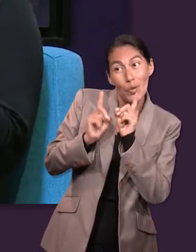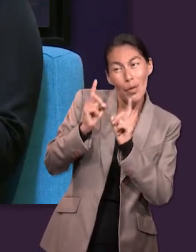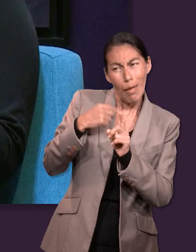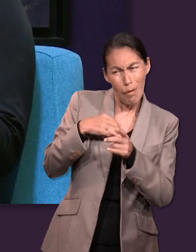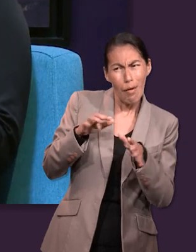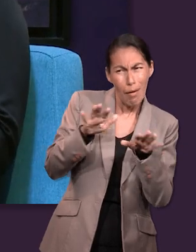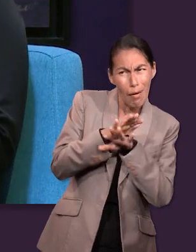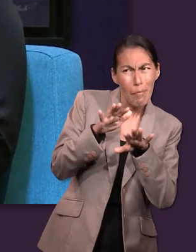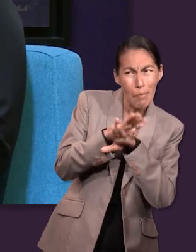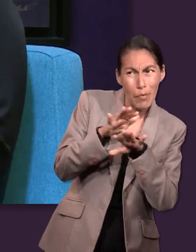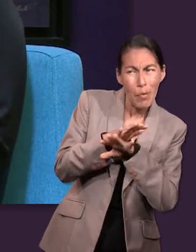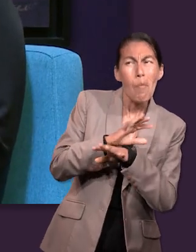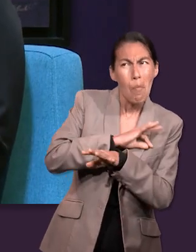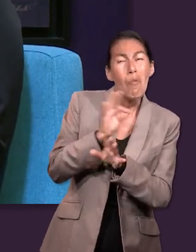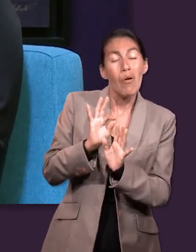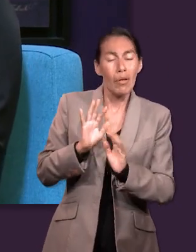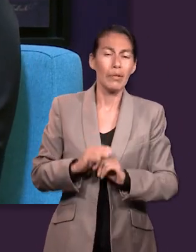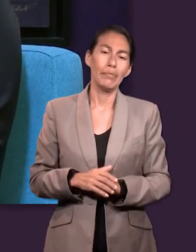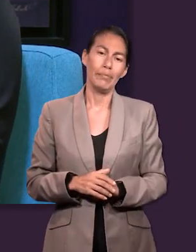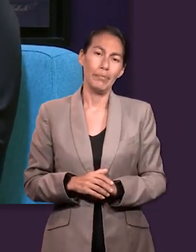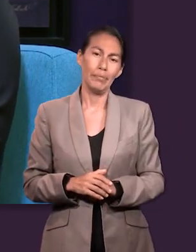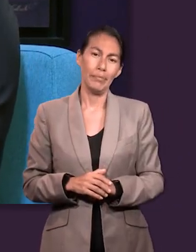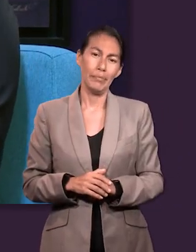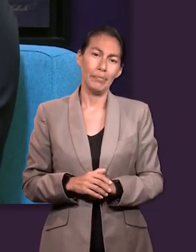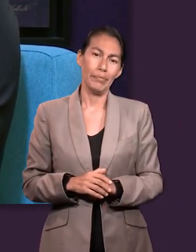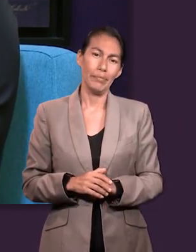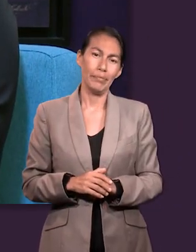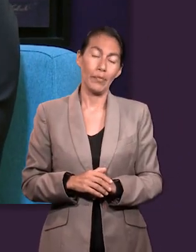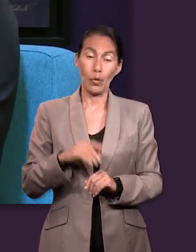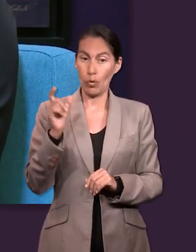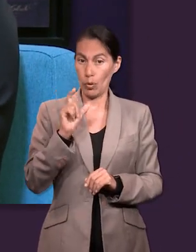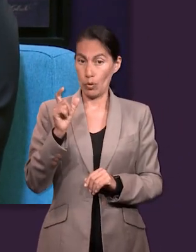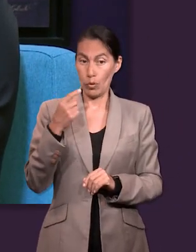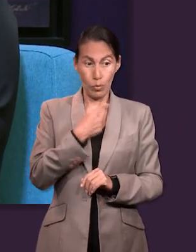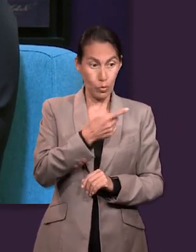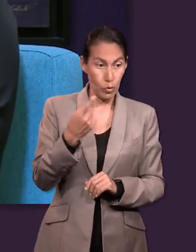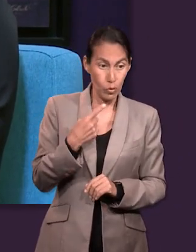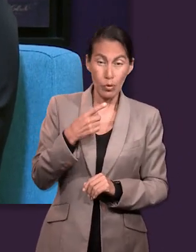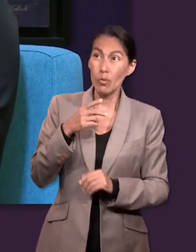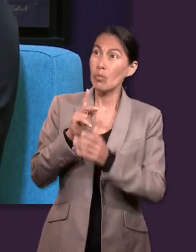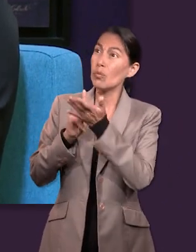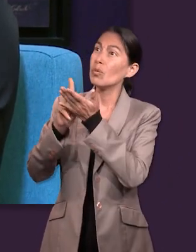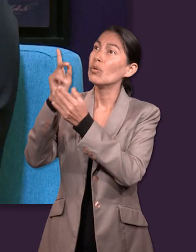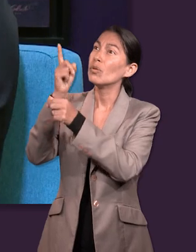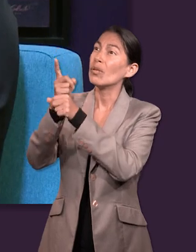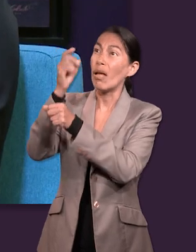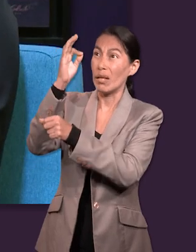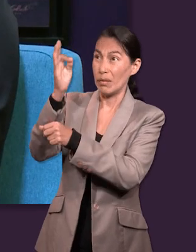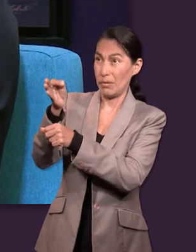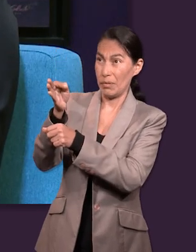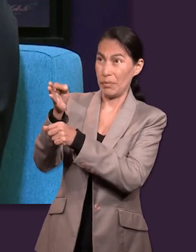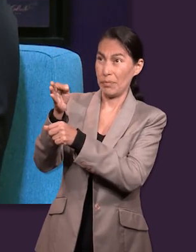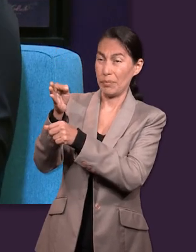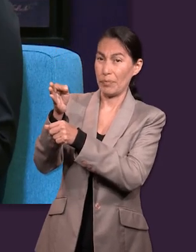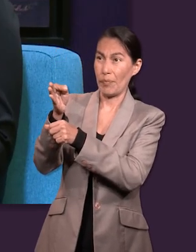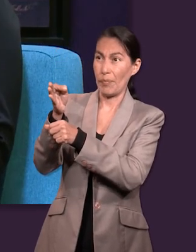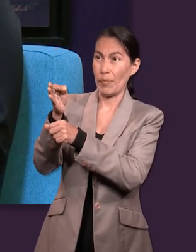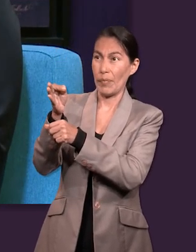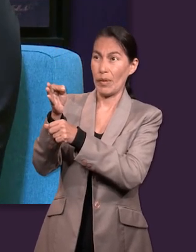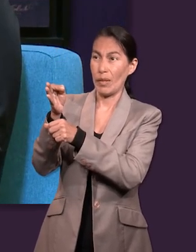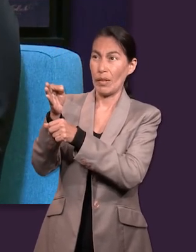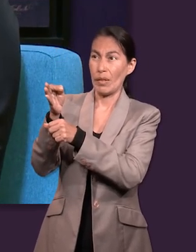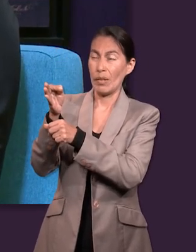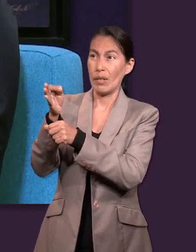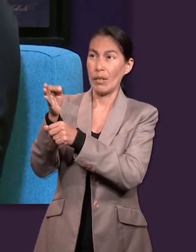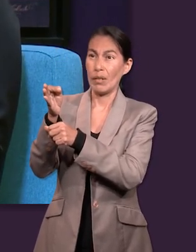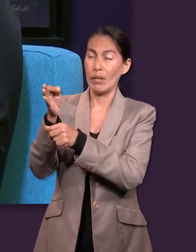podría ser así, Señor. Entonces, creo que la cuestión de aceptar la voluntad de Dios o querer tener la